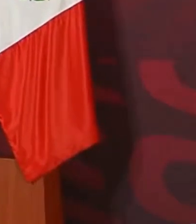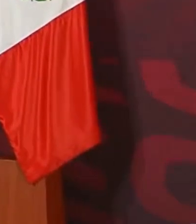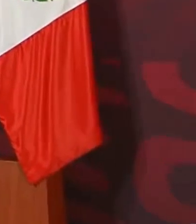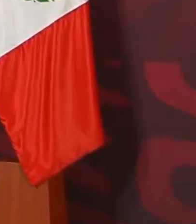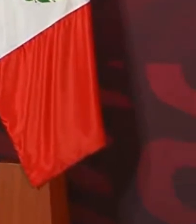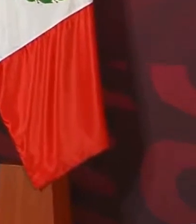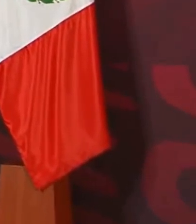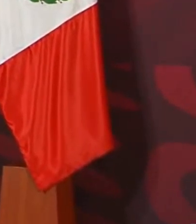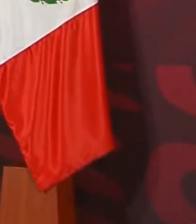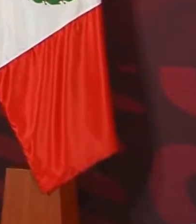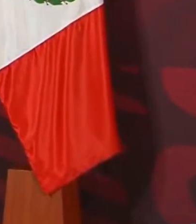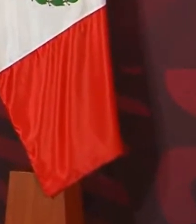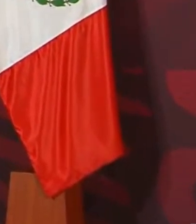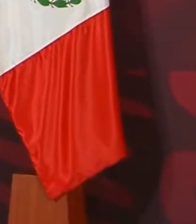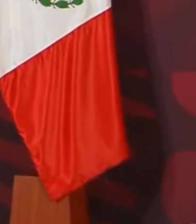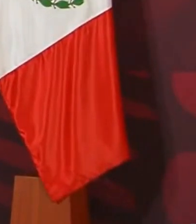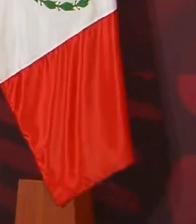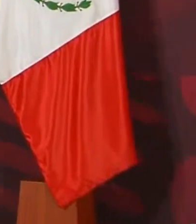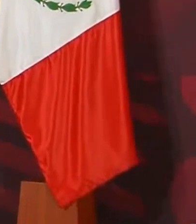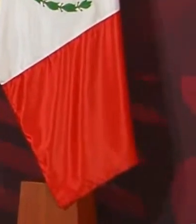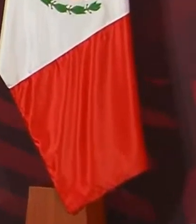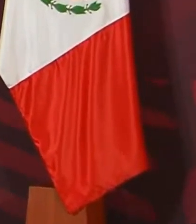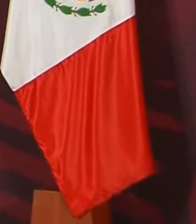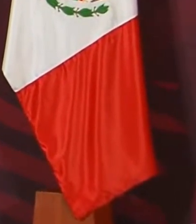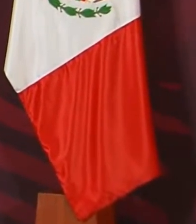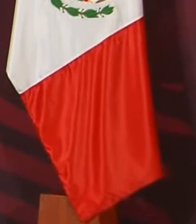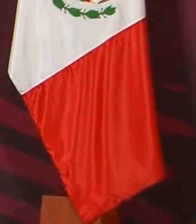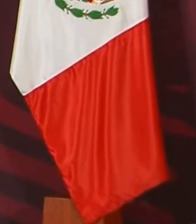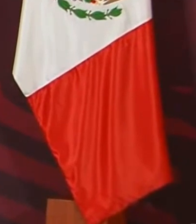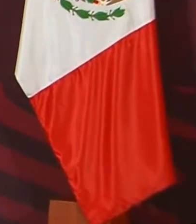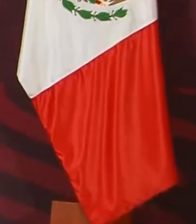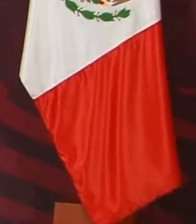de construir el aeropuerto Felipe Ángeles.